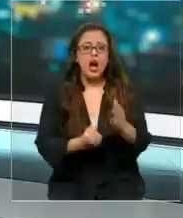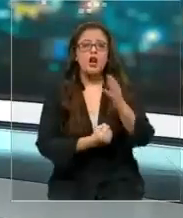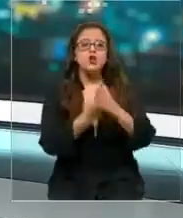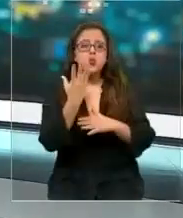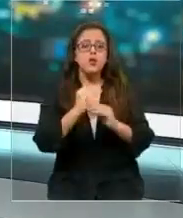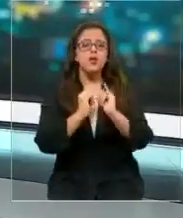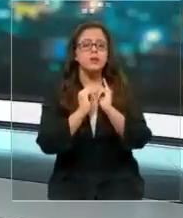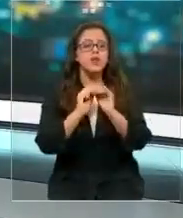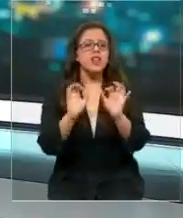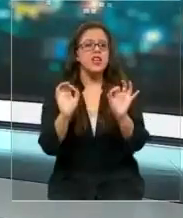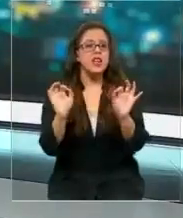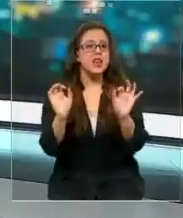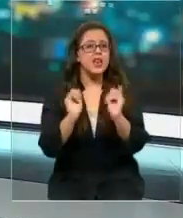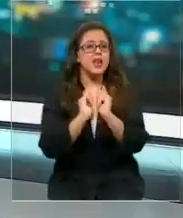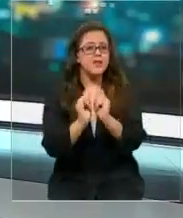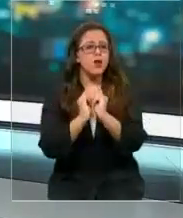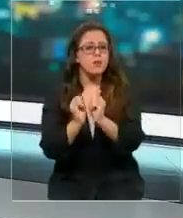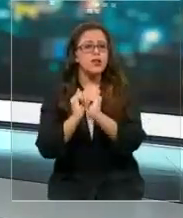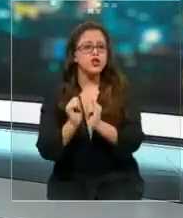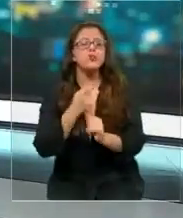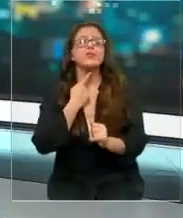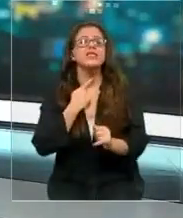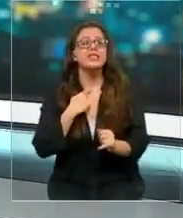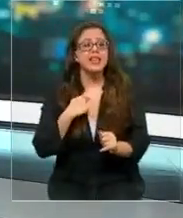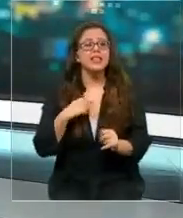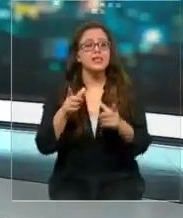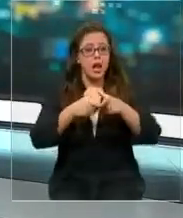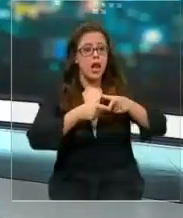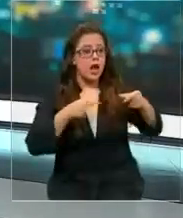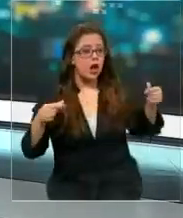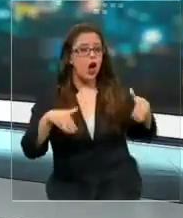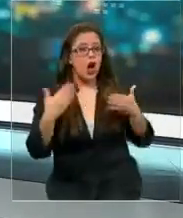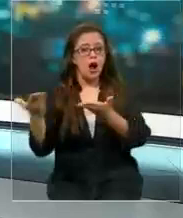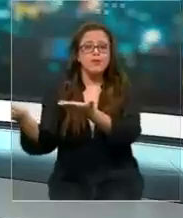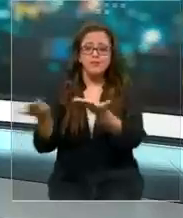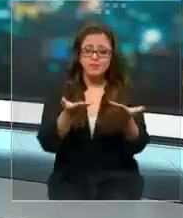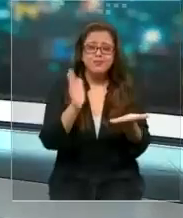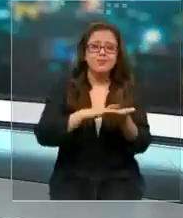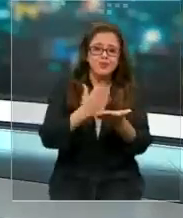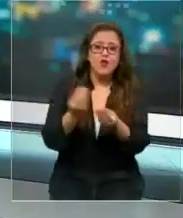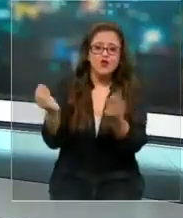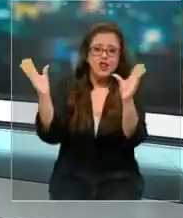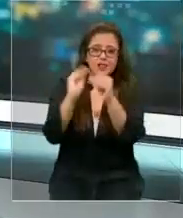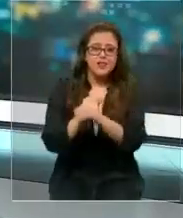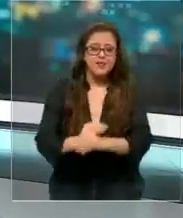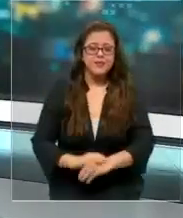en un caso de gran interés nacional. Así es. Vamos de inmediato con Patricio. Pat, ¿cómo estás? Buenas noches.